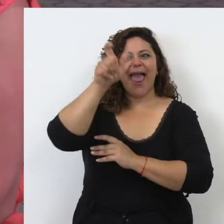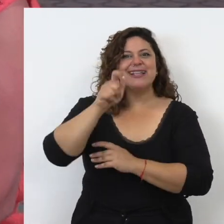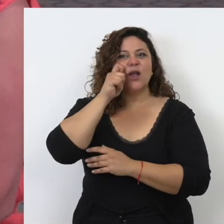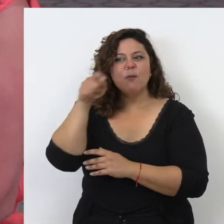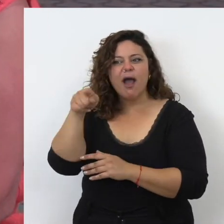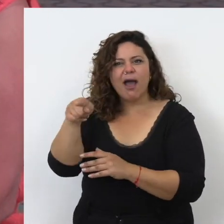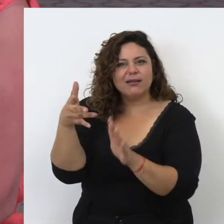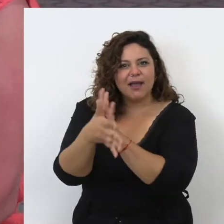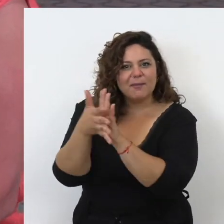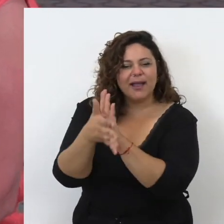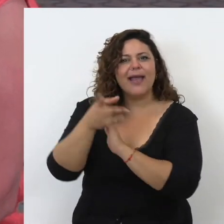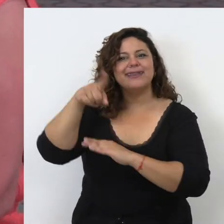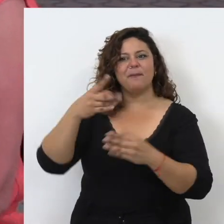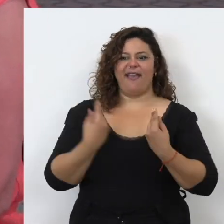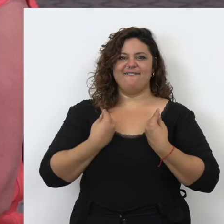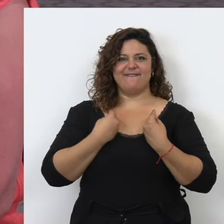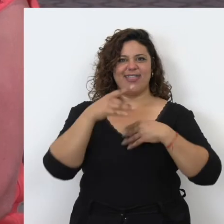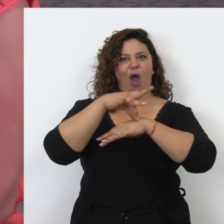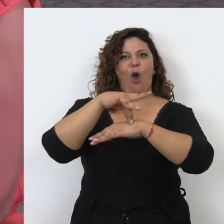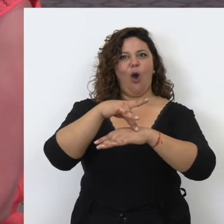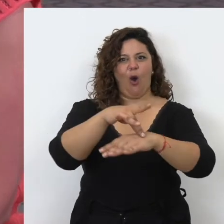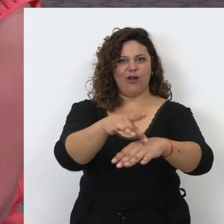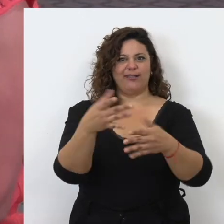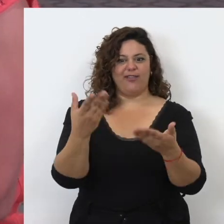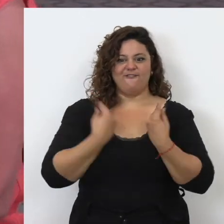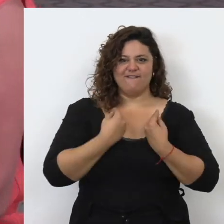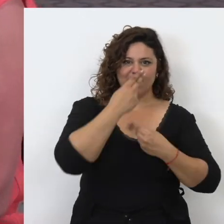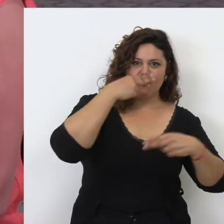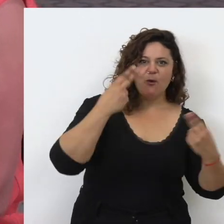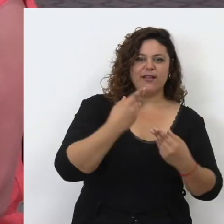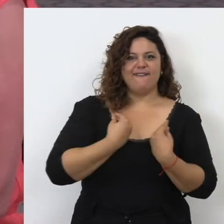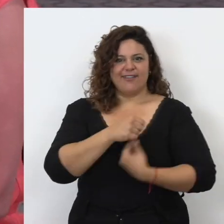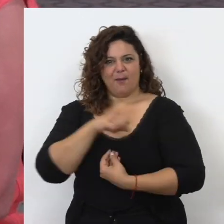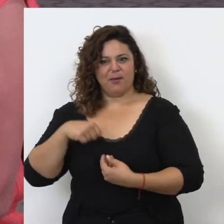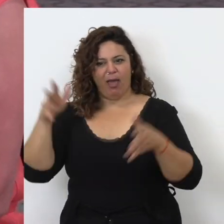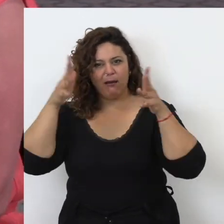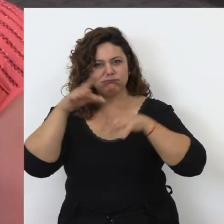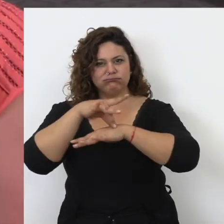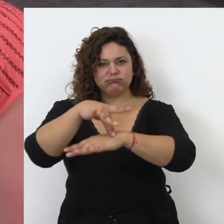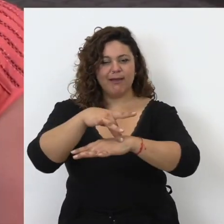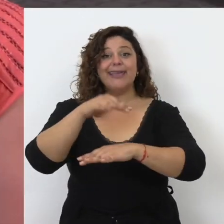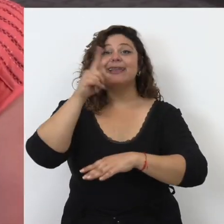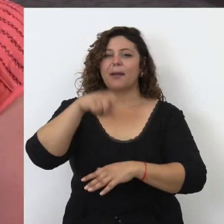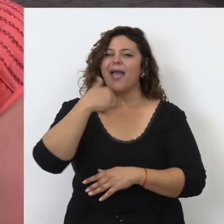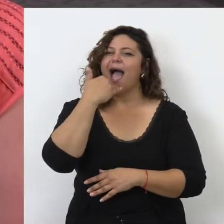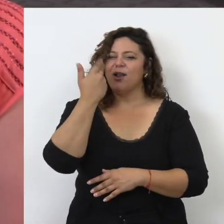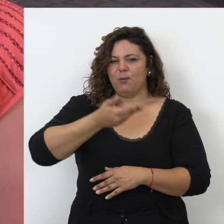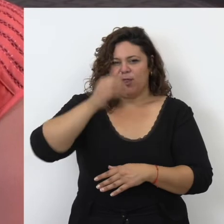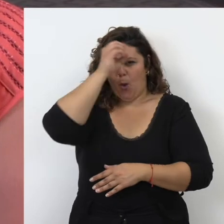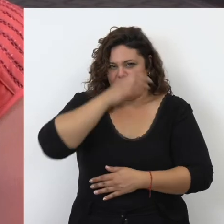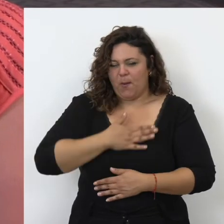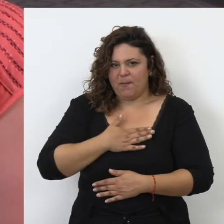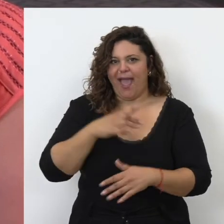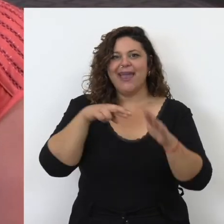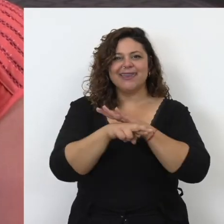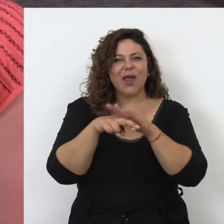y sobre todo darle orientaciones para la vida para la vida pública y para la vida privada. Y algo importante también en mi opinión